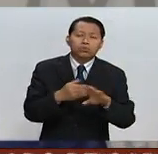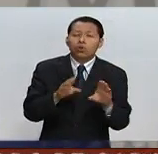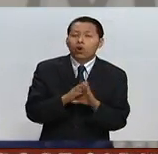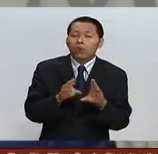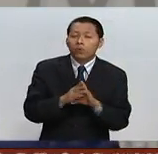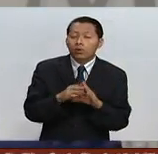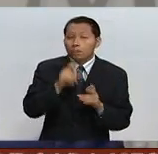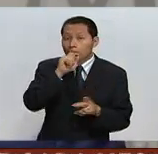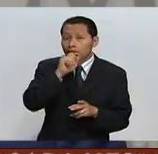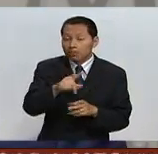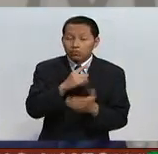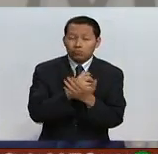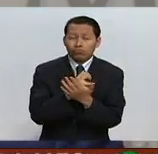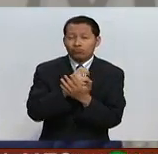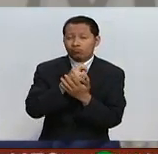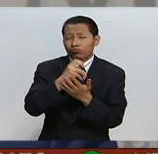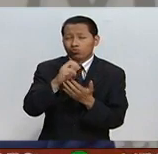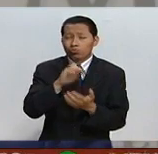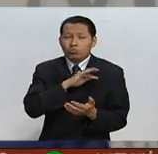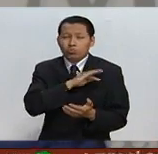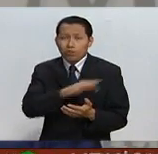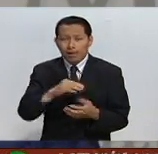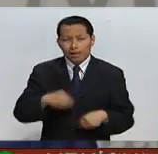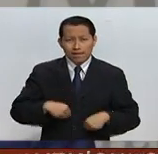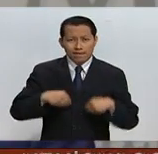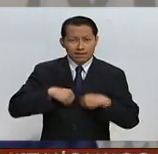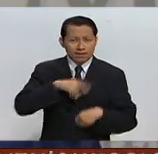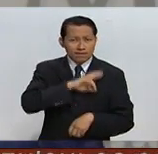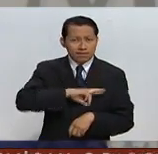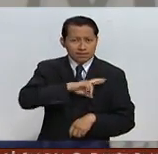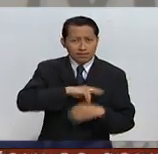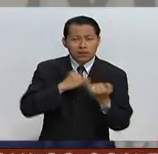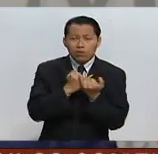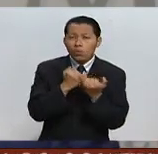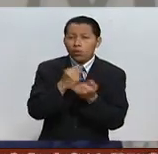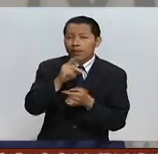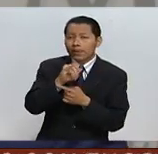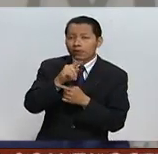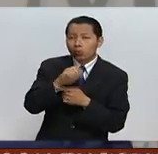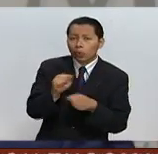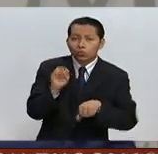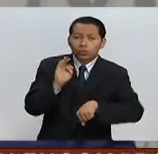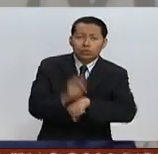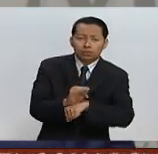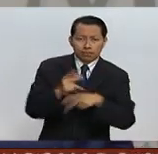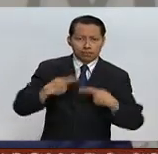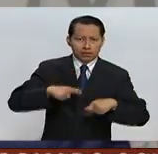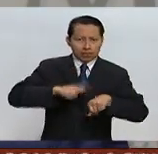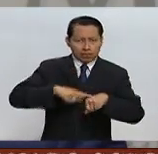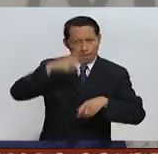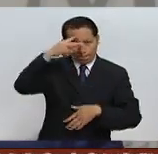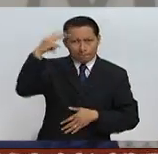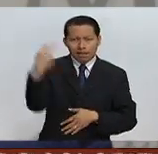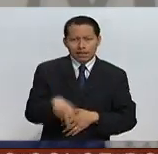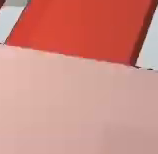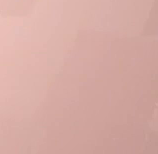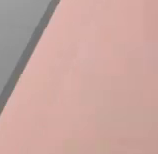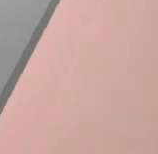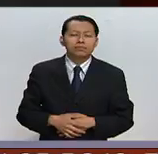de manera excesiva la vida privada y la protección de los datos personales de los mexicanos.